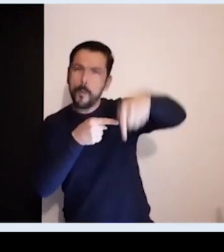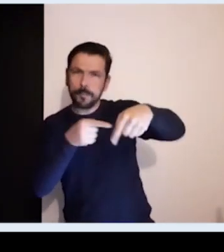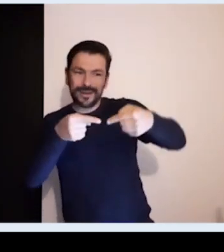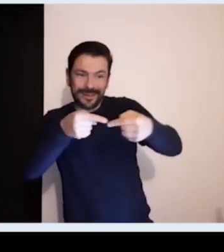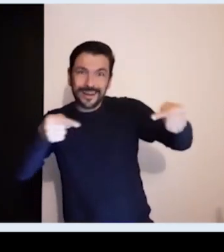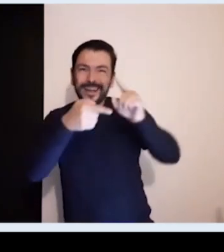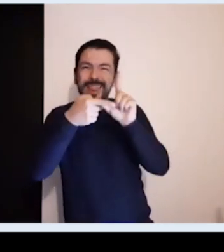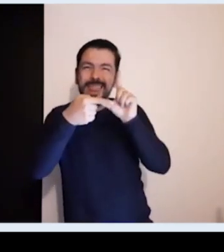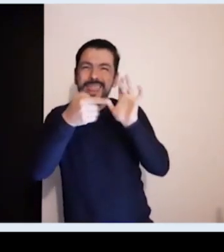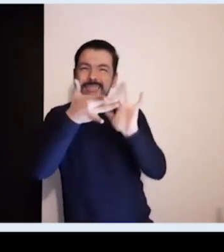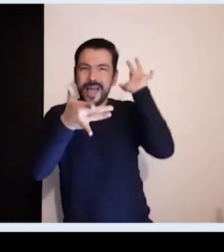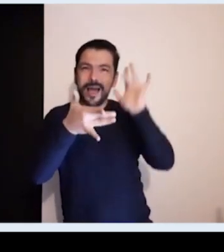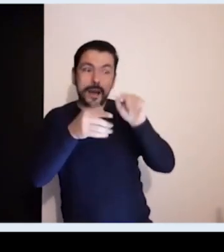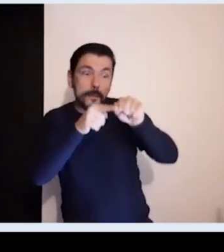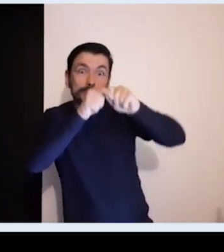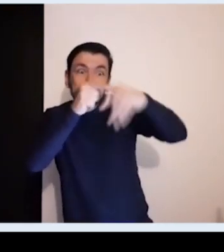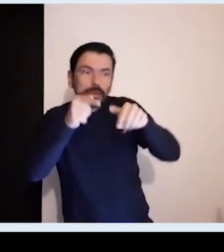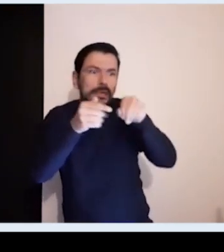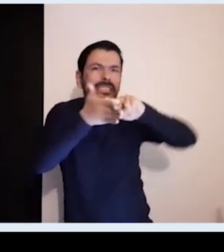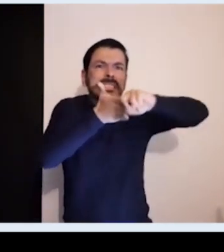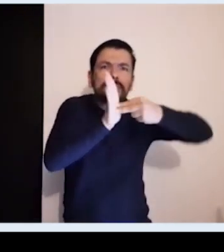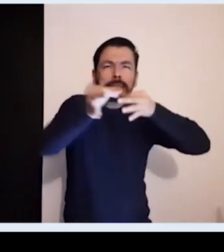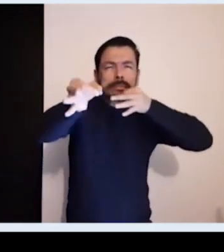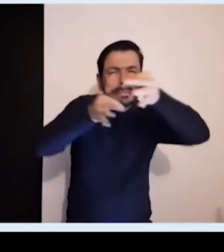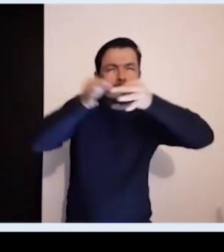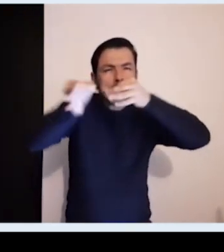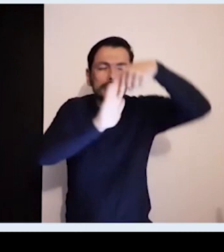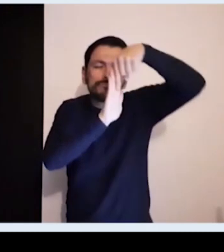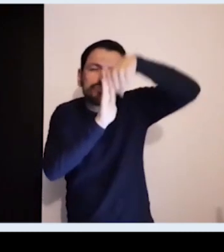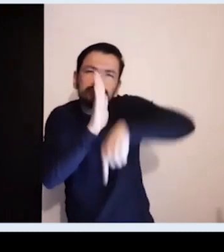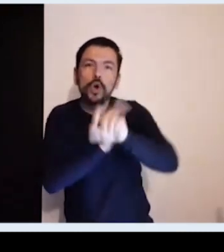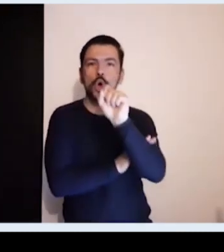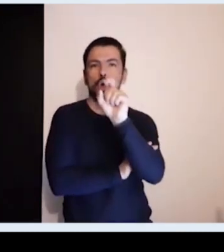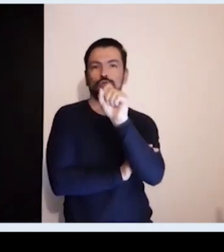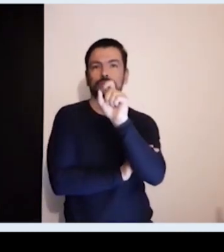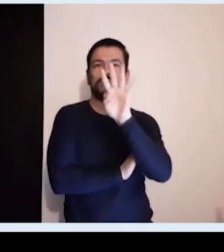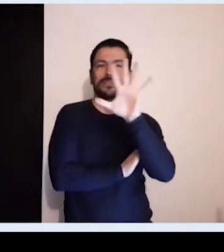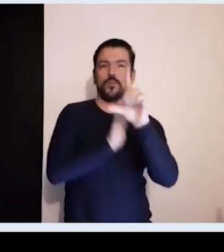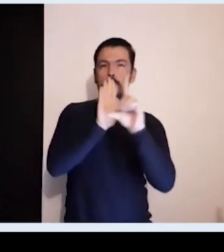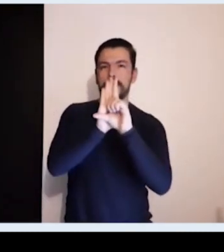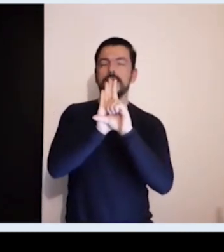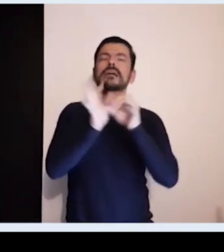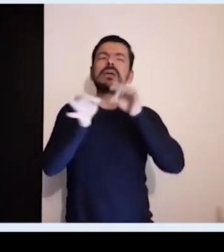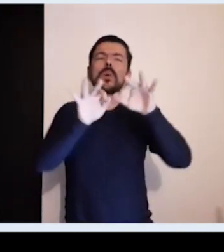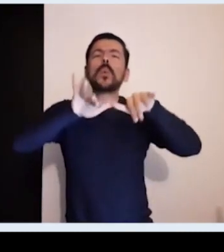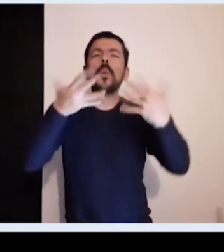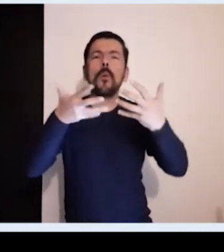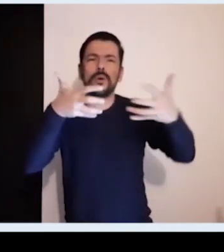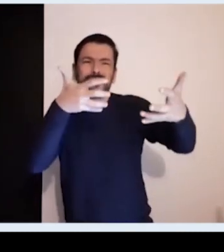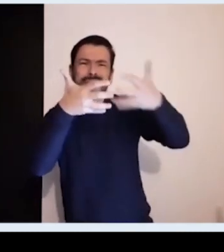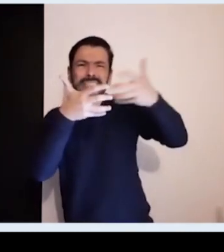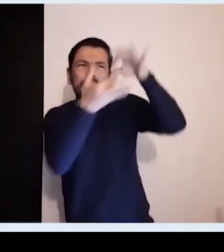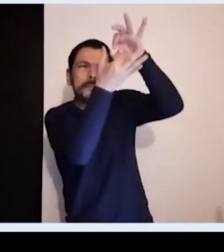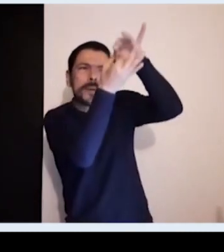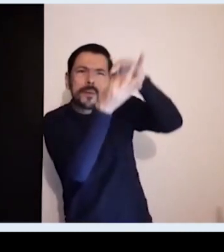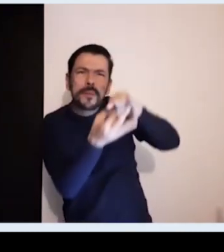en el link adjunto pueden encontrar un video en el cual se explica claramente cómo funciona el Sistema Nacional de Discapacidad y